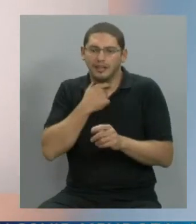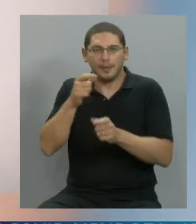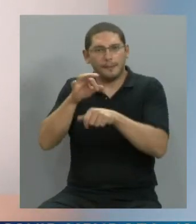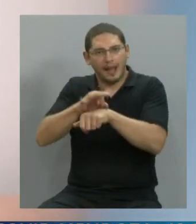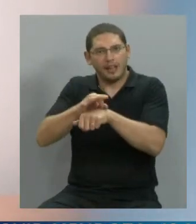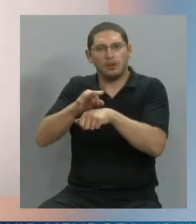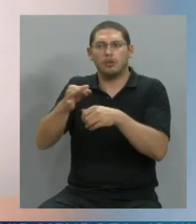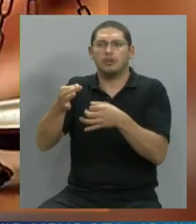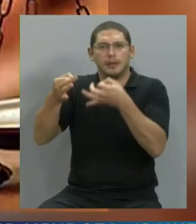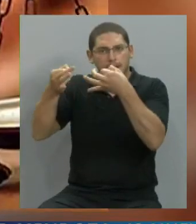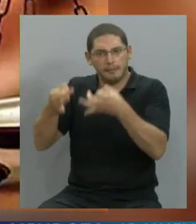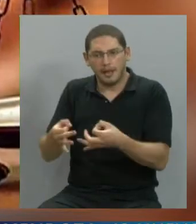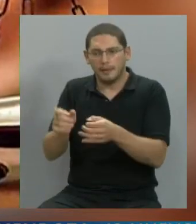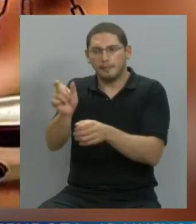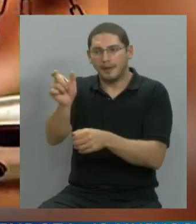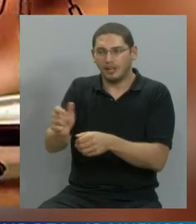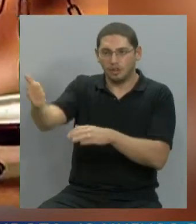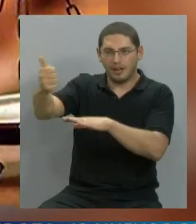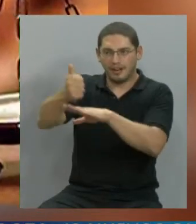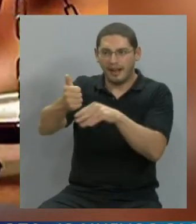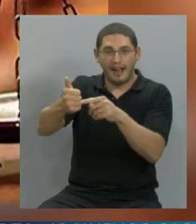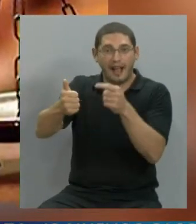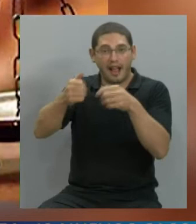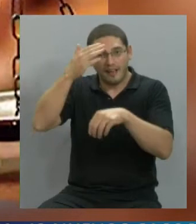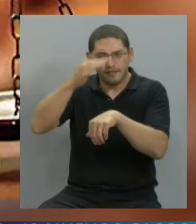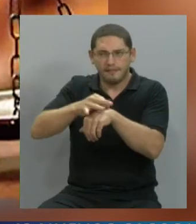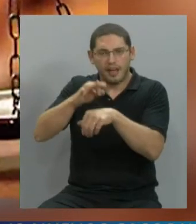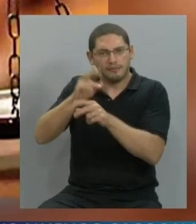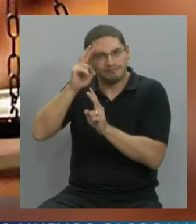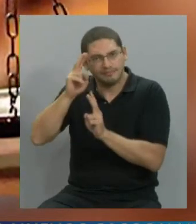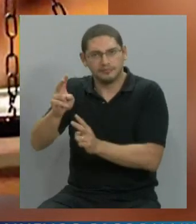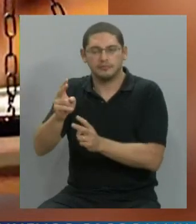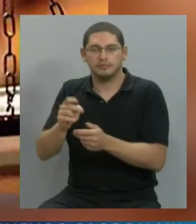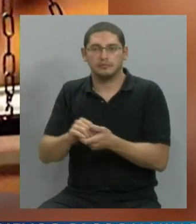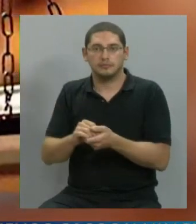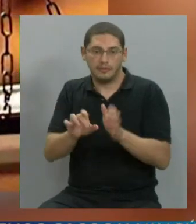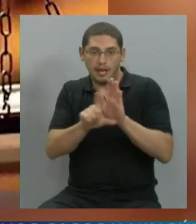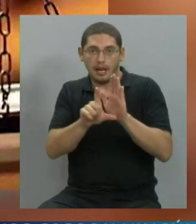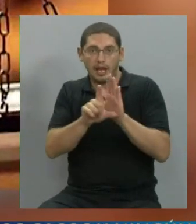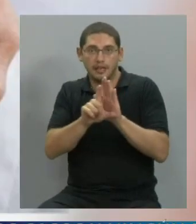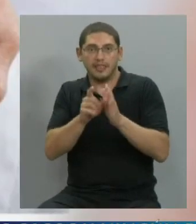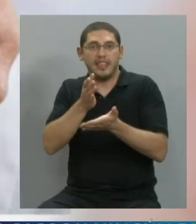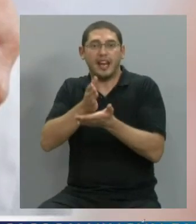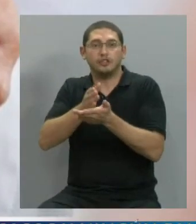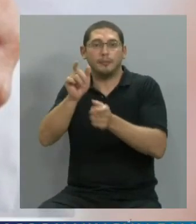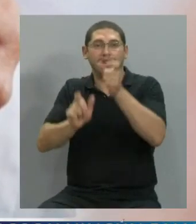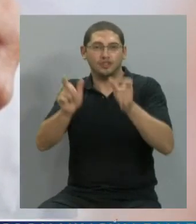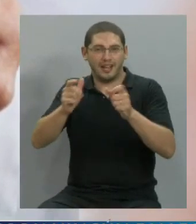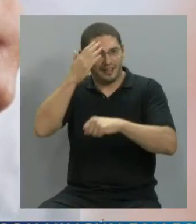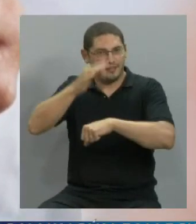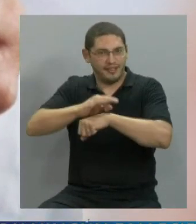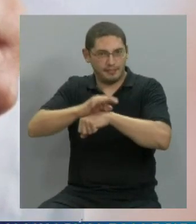por el trato digno del paciente. Nosotros tenemos la ley del paciente, sí, la ley de los derechos de los pacientes,